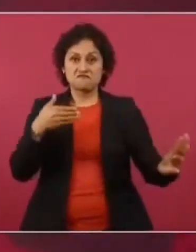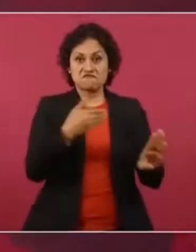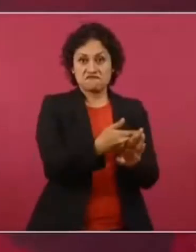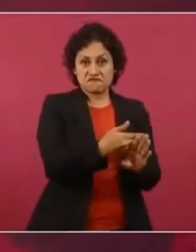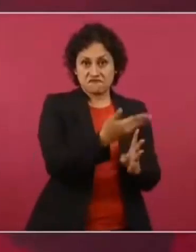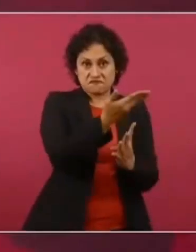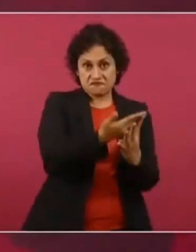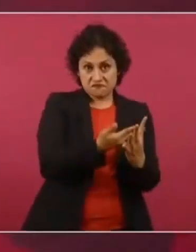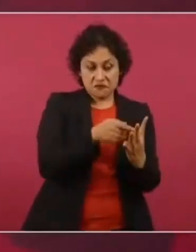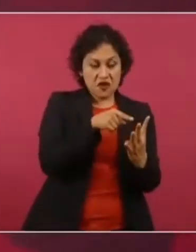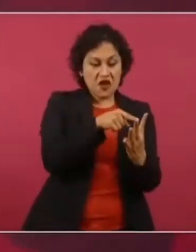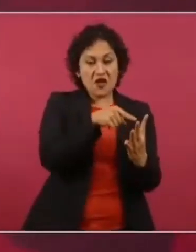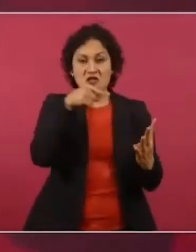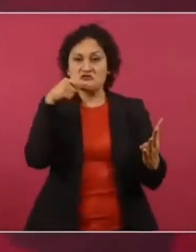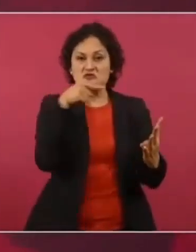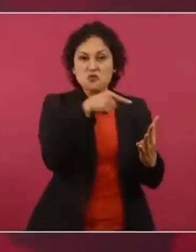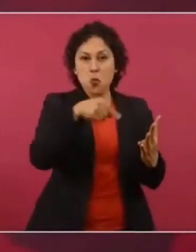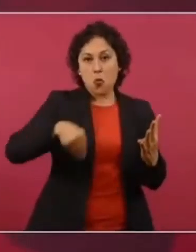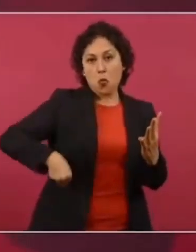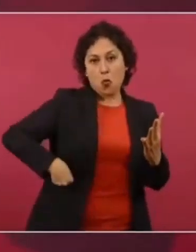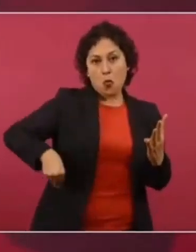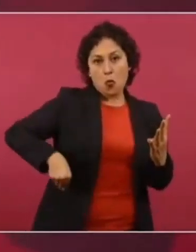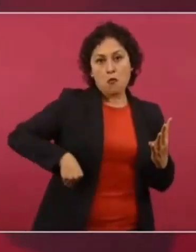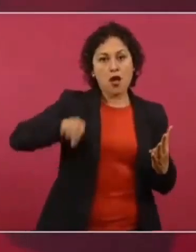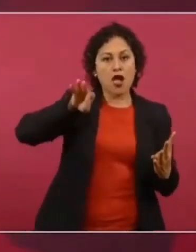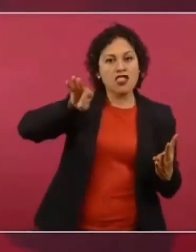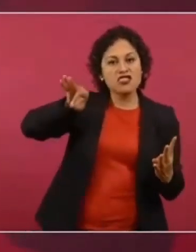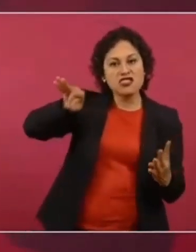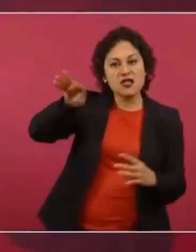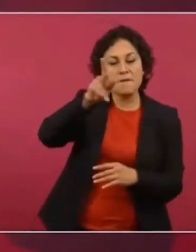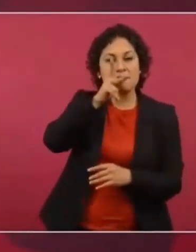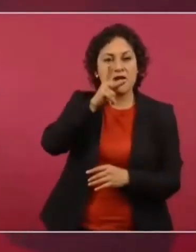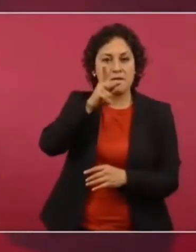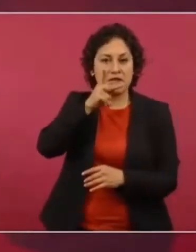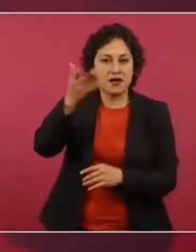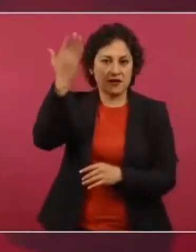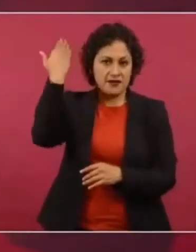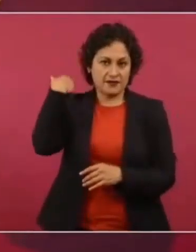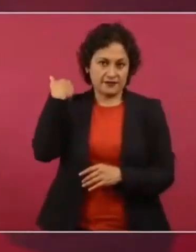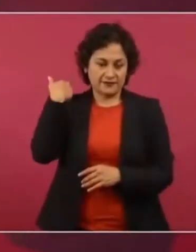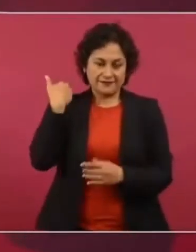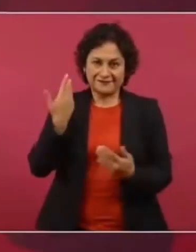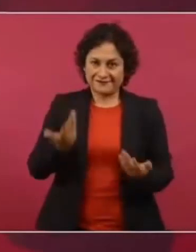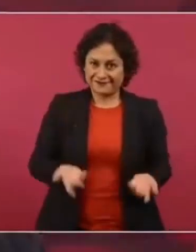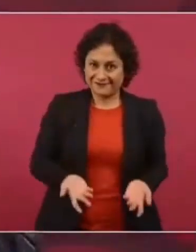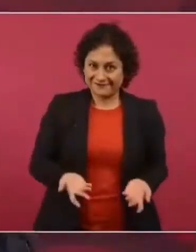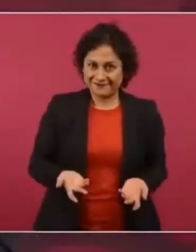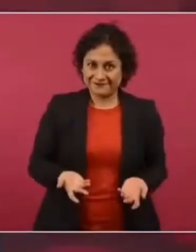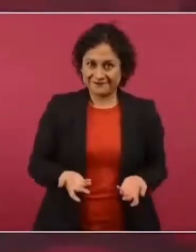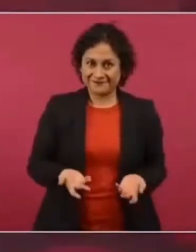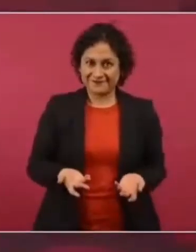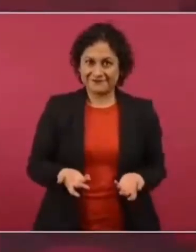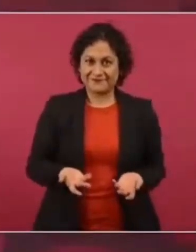en vida. Y llegan hasta